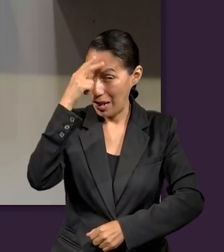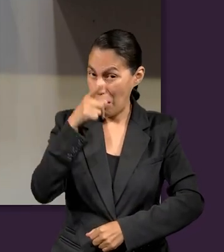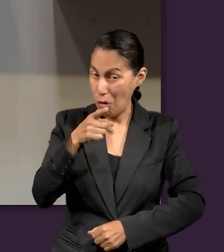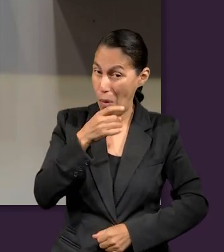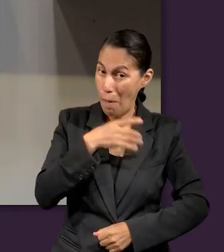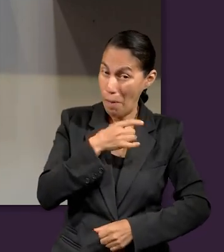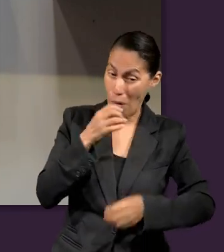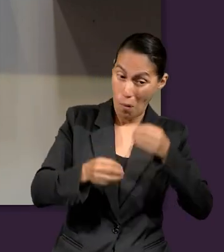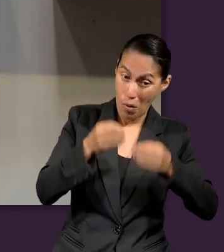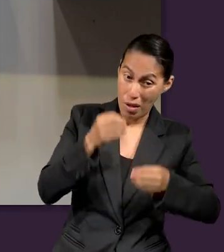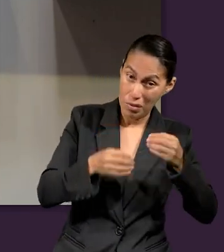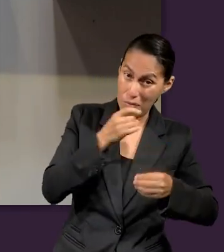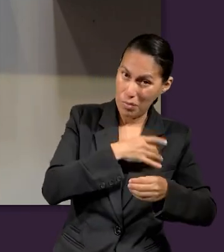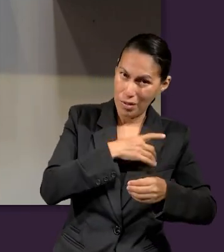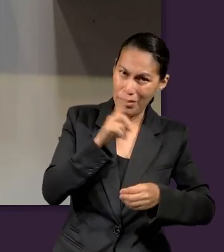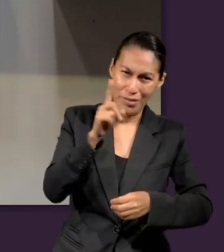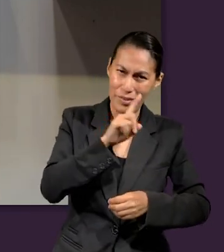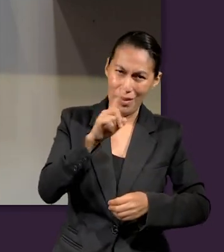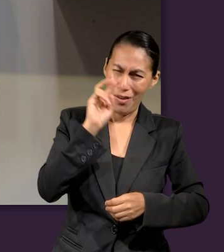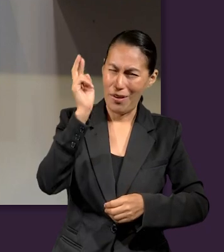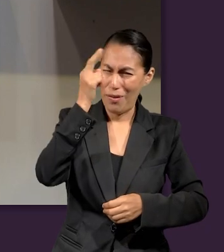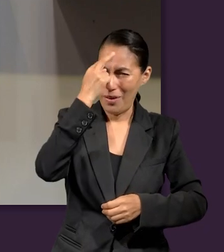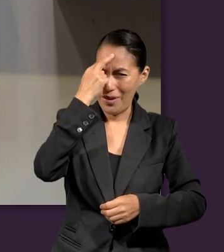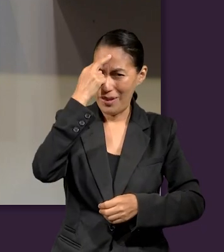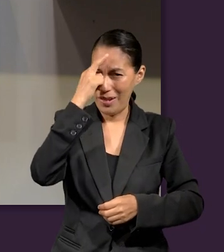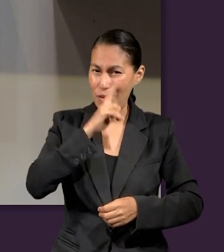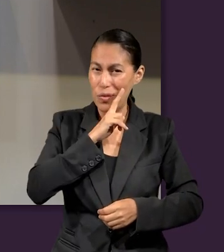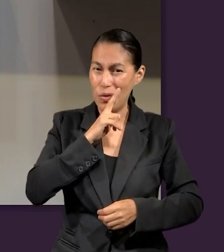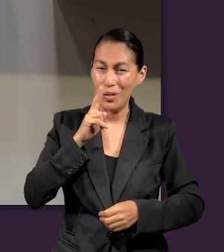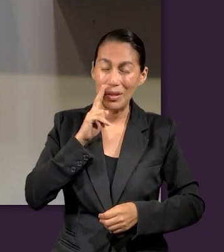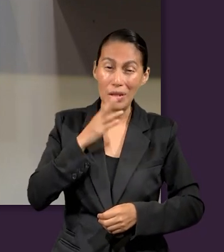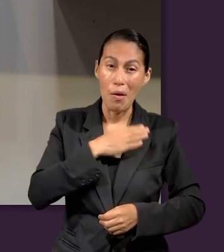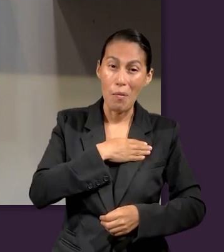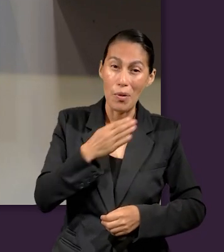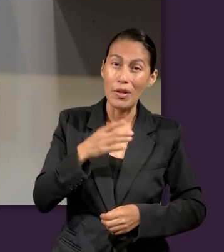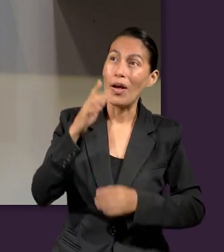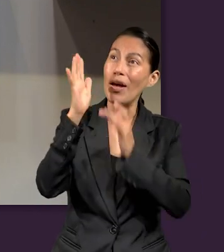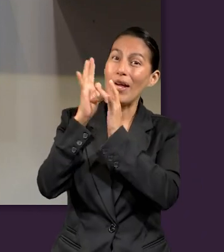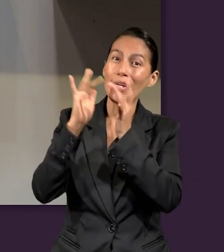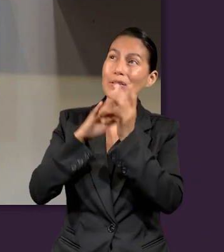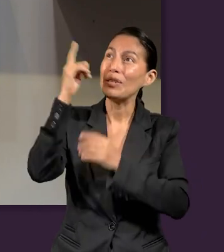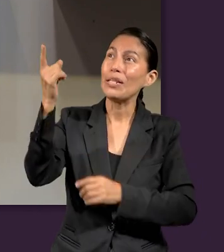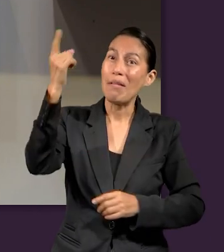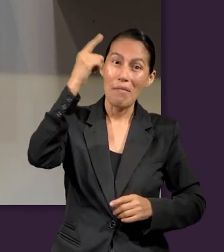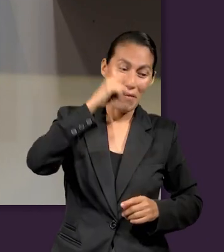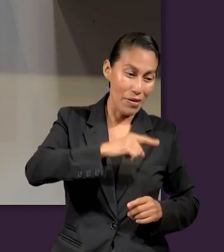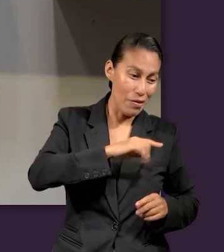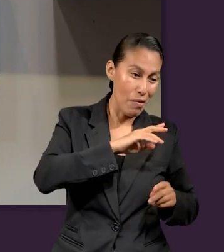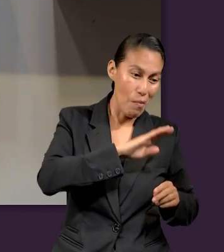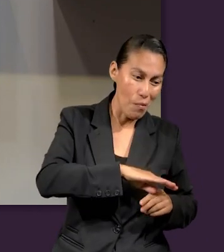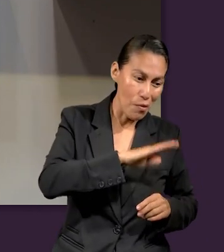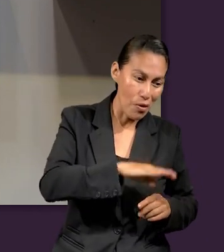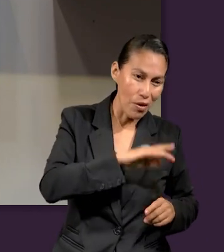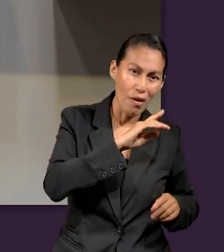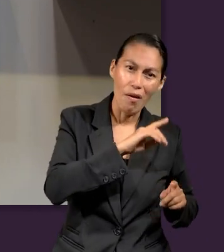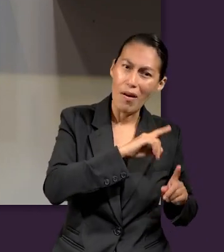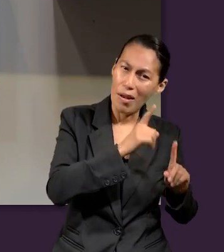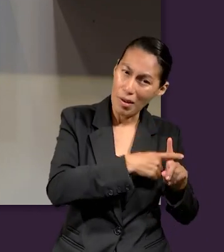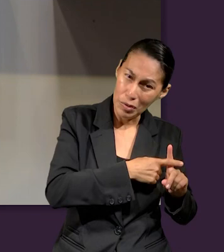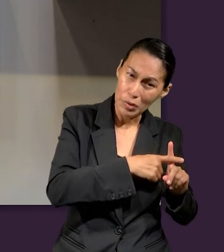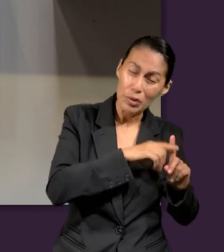nos hayan acompañado en este repaso. Dios les bendiga y recuerda, no temas al juicio. La buena noticia es que Jesús vino,